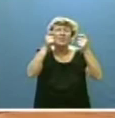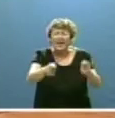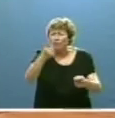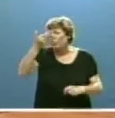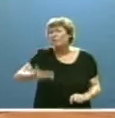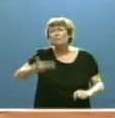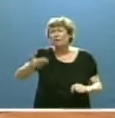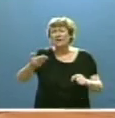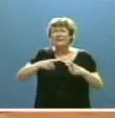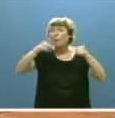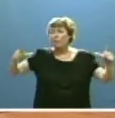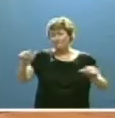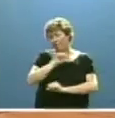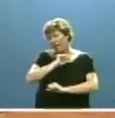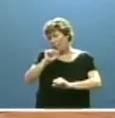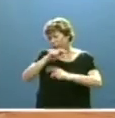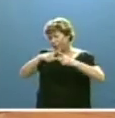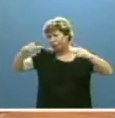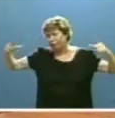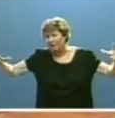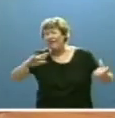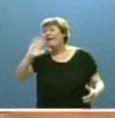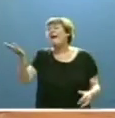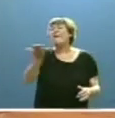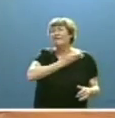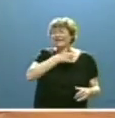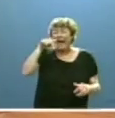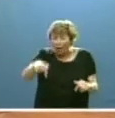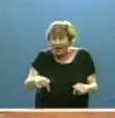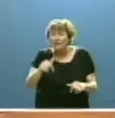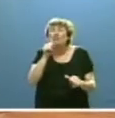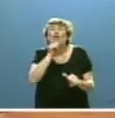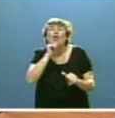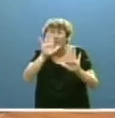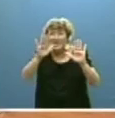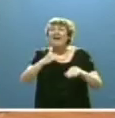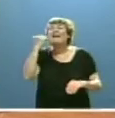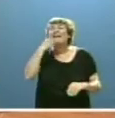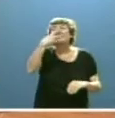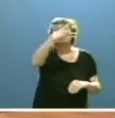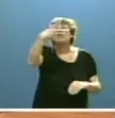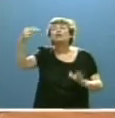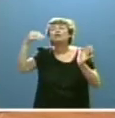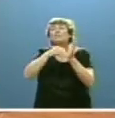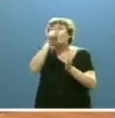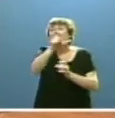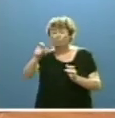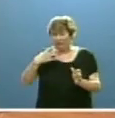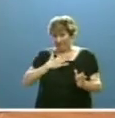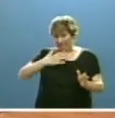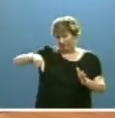importantísimo aumento del desempleo que afecta aún hoy a casi 200.000 paisanos nuestros.